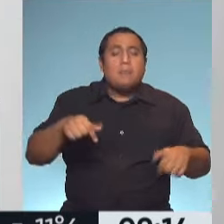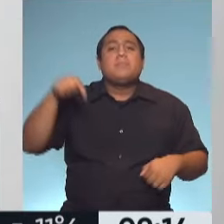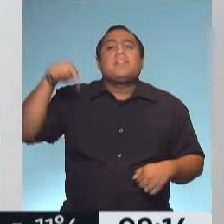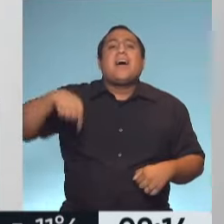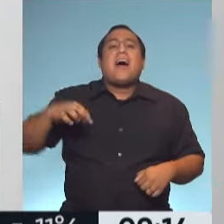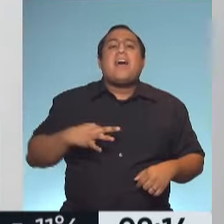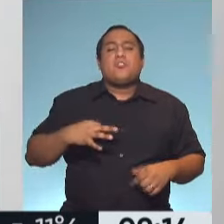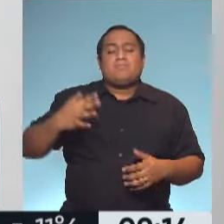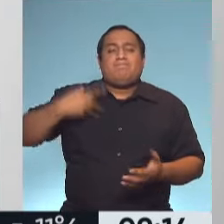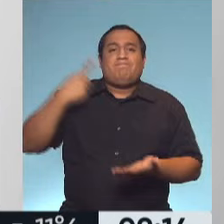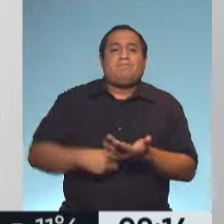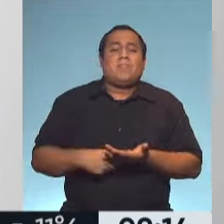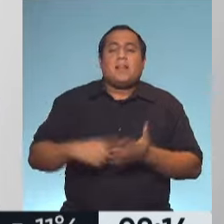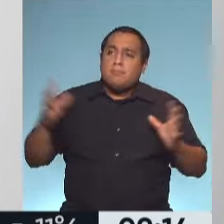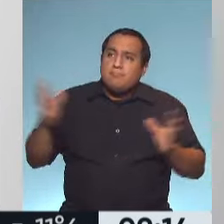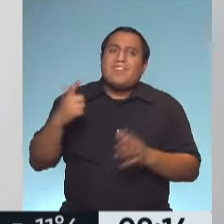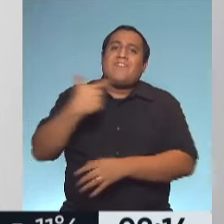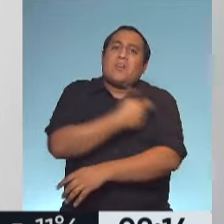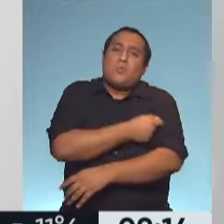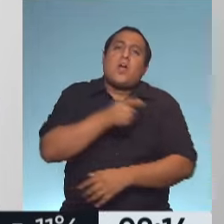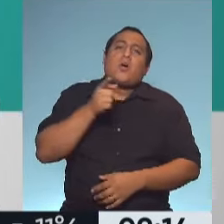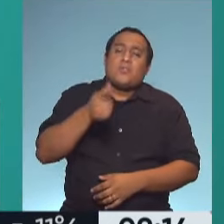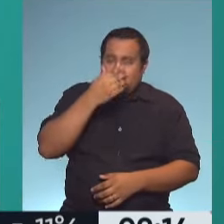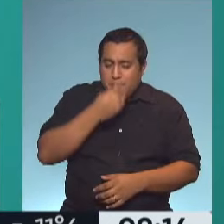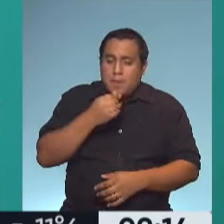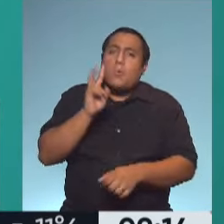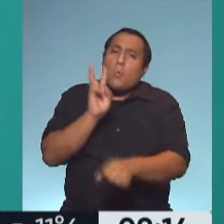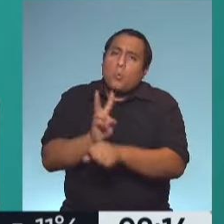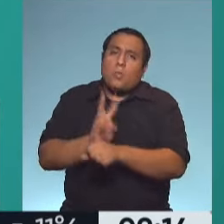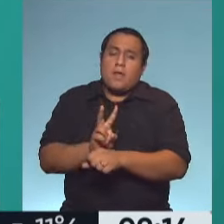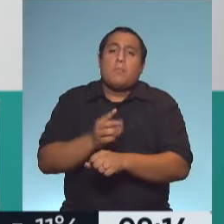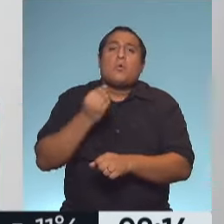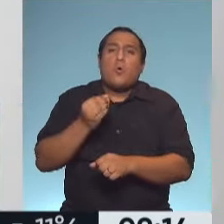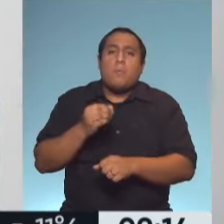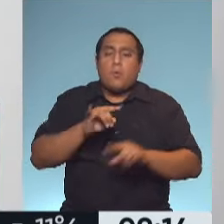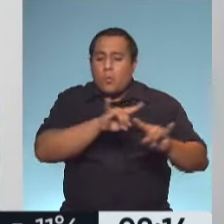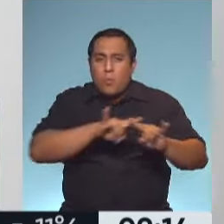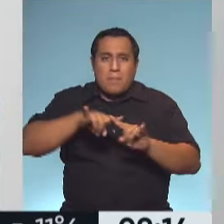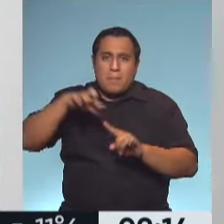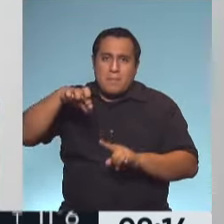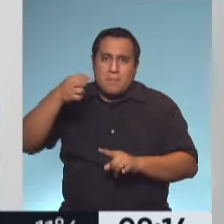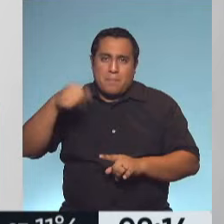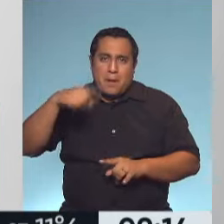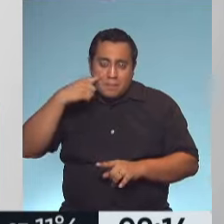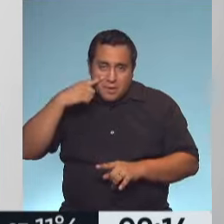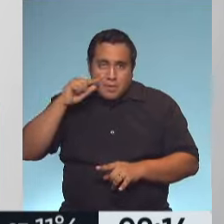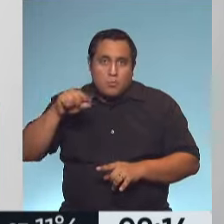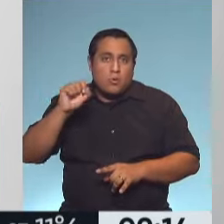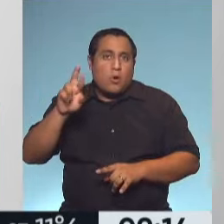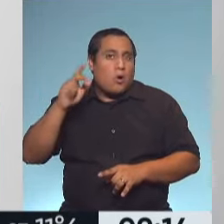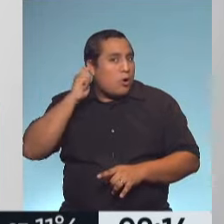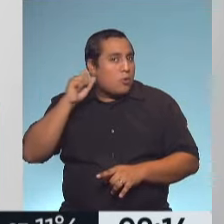es una campaña de vacunación antigripal cuidada. Es decir, hay que anotarse en la página de pami.org.ar,